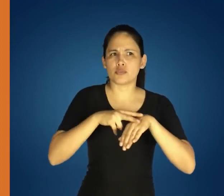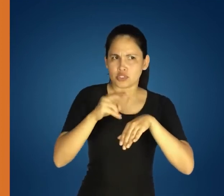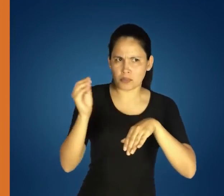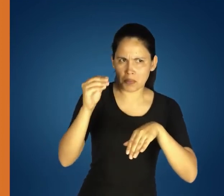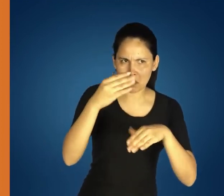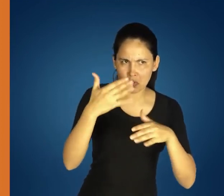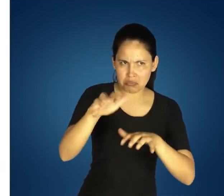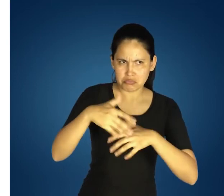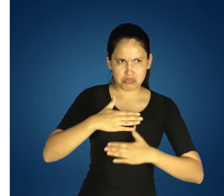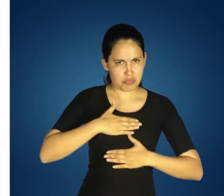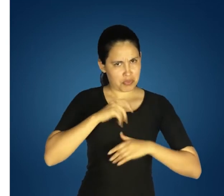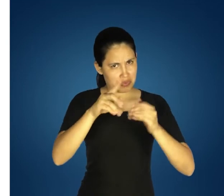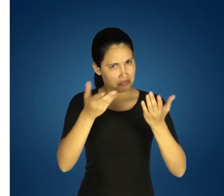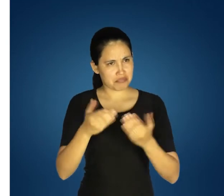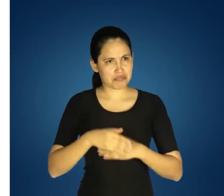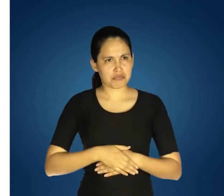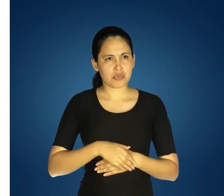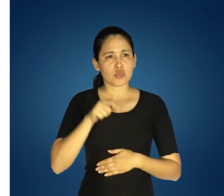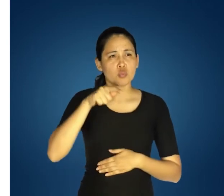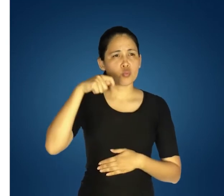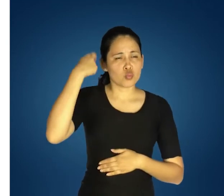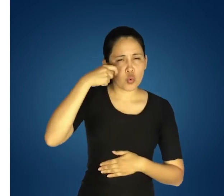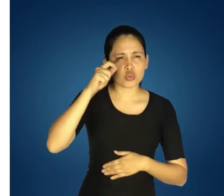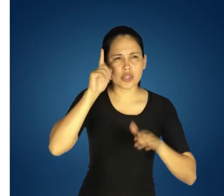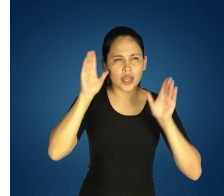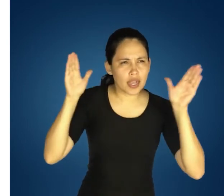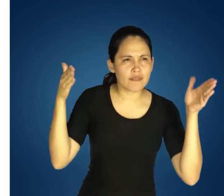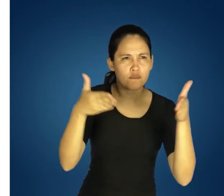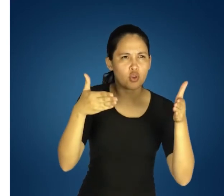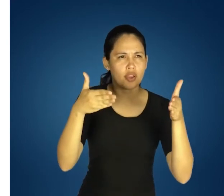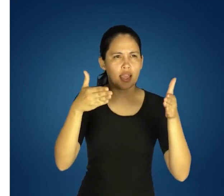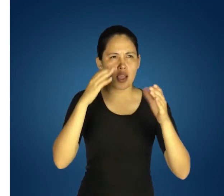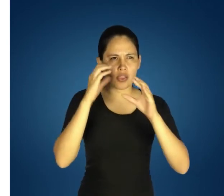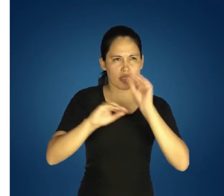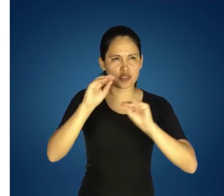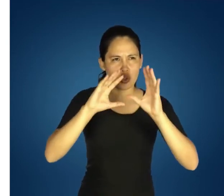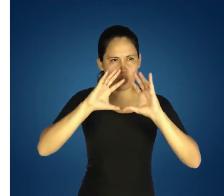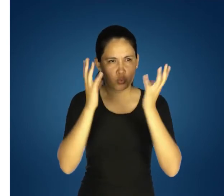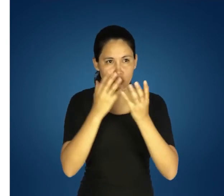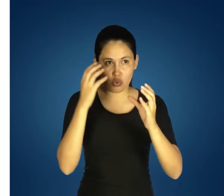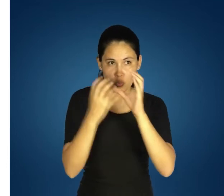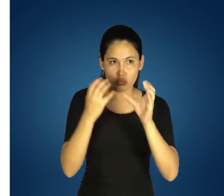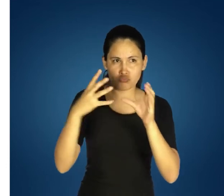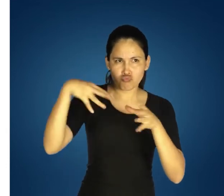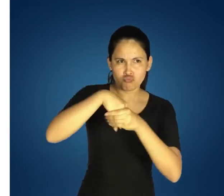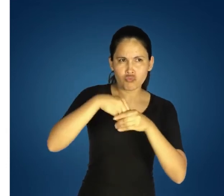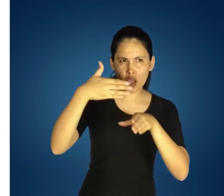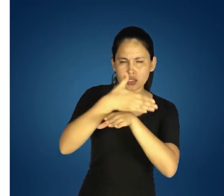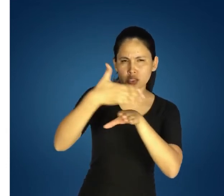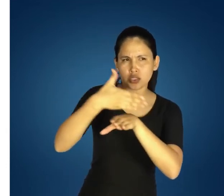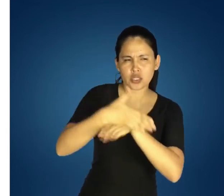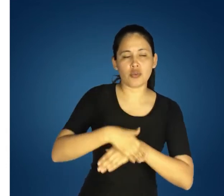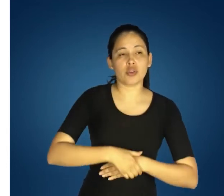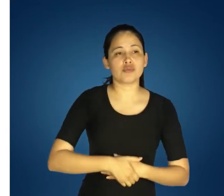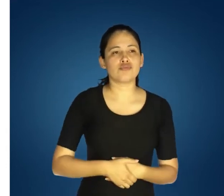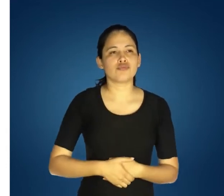flores y pasto Te invitamos a seguir viendo recomendaciones para tener tu propia huerta en casa Este video fue producido